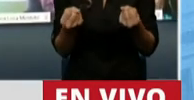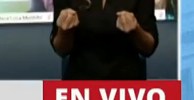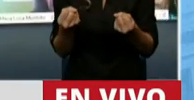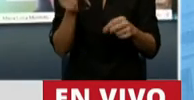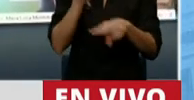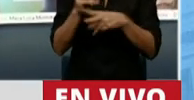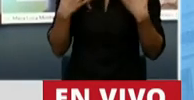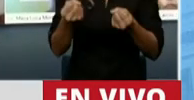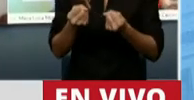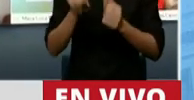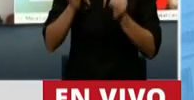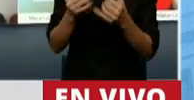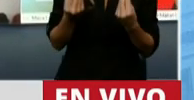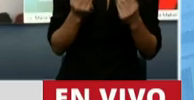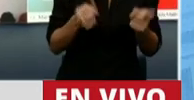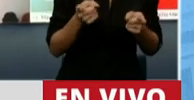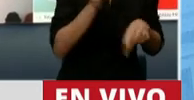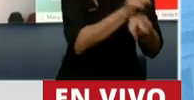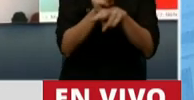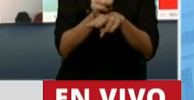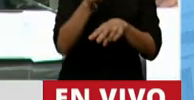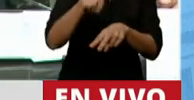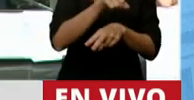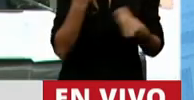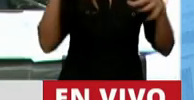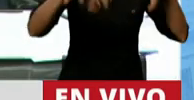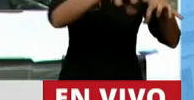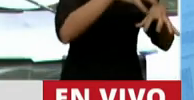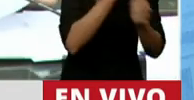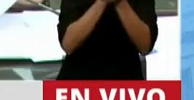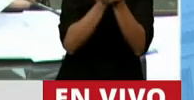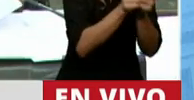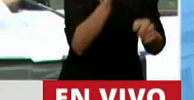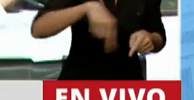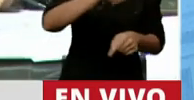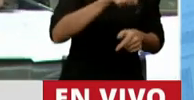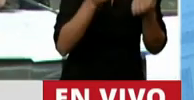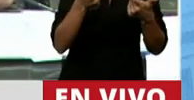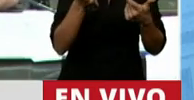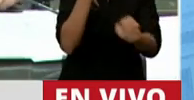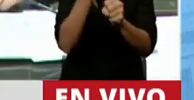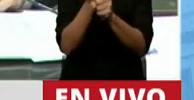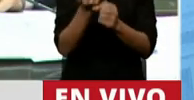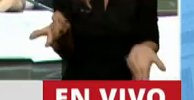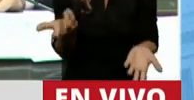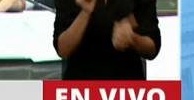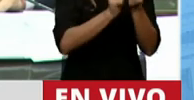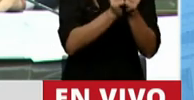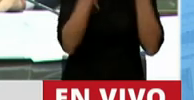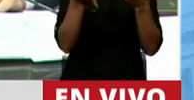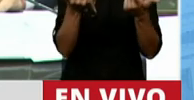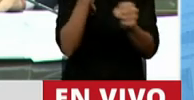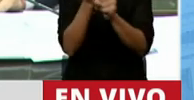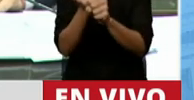cuidar también la salud de las pymes, que son los que las dan el trabajo los argentinos. Entonces la pregunta es cuándo le van a dar las